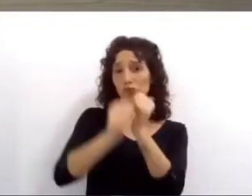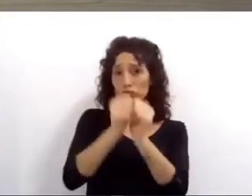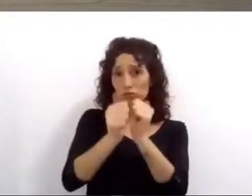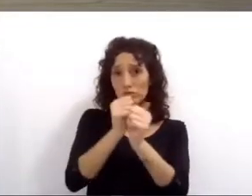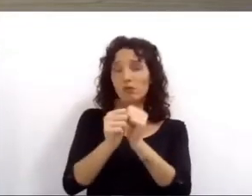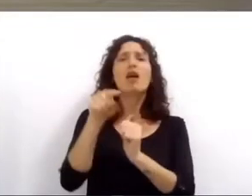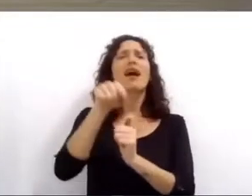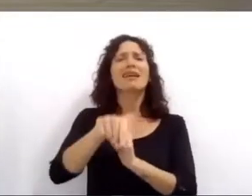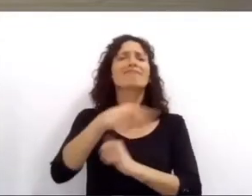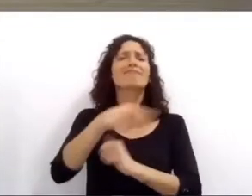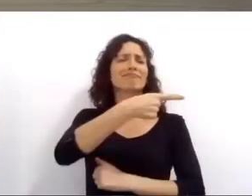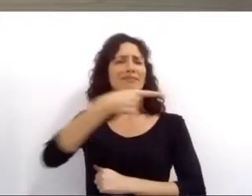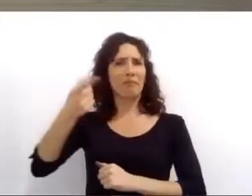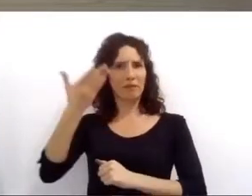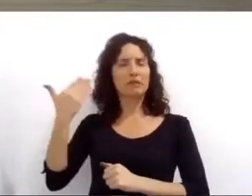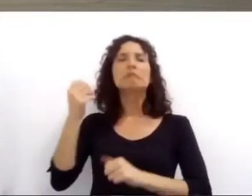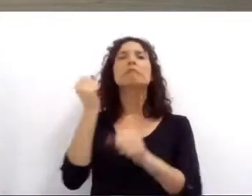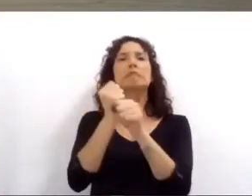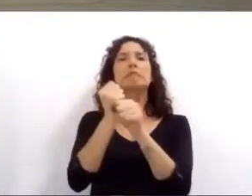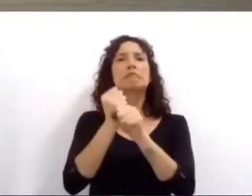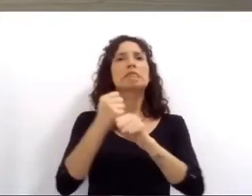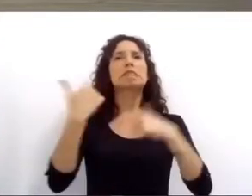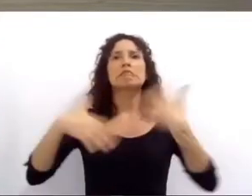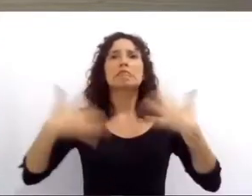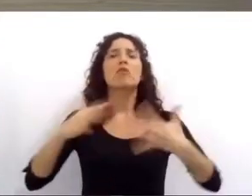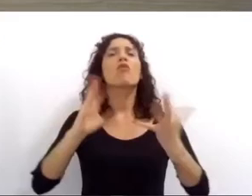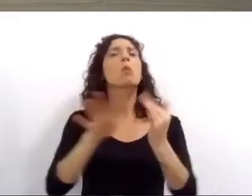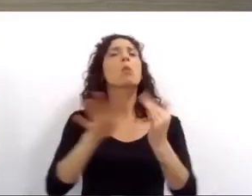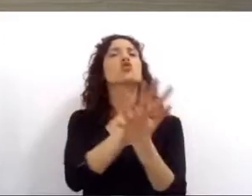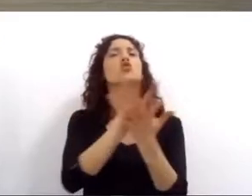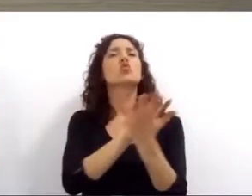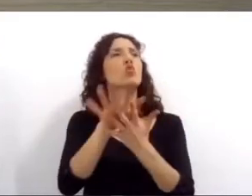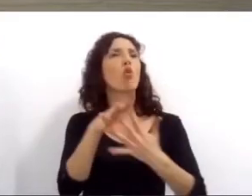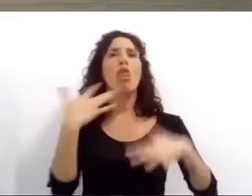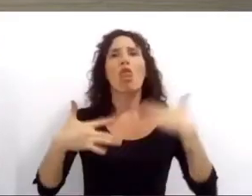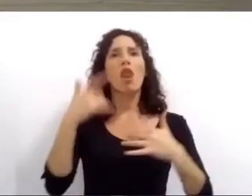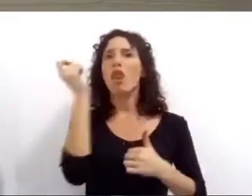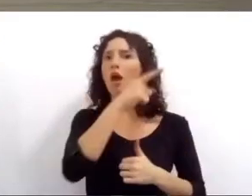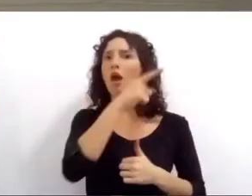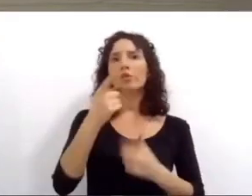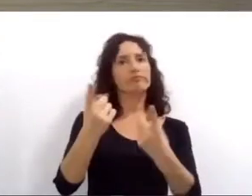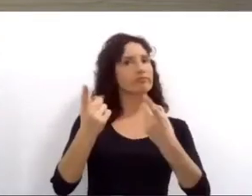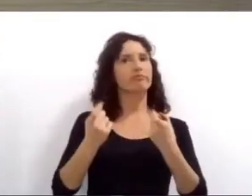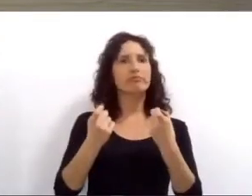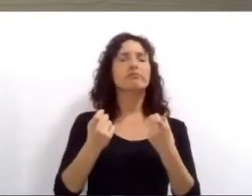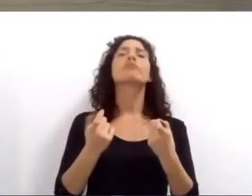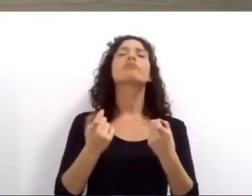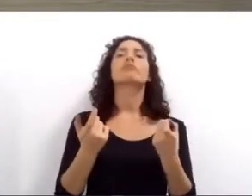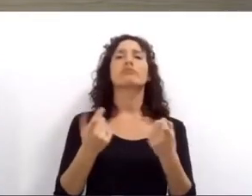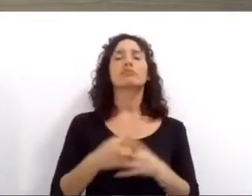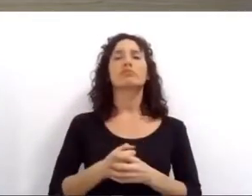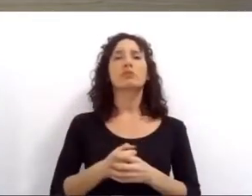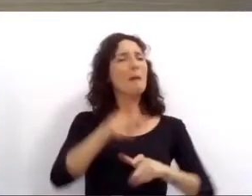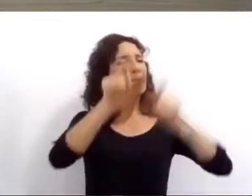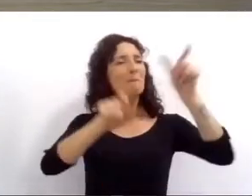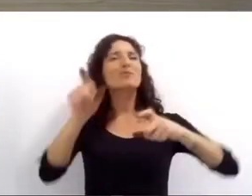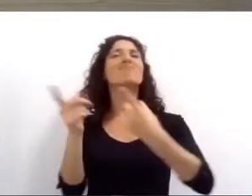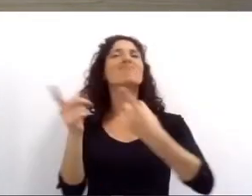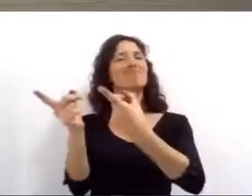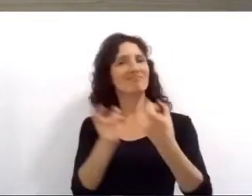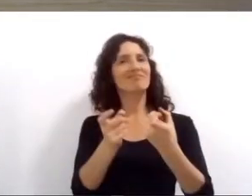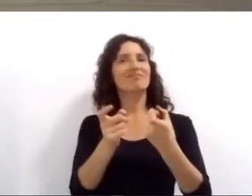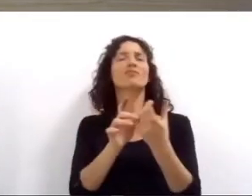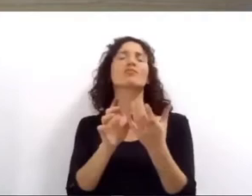trabajo demos respuestas rápidas y cercanas a las necesidades de los vecinos y vecinas. Y hago una parte